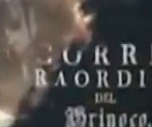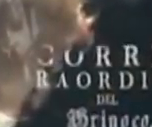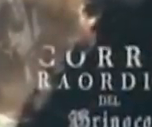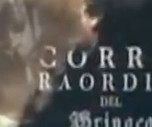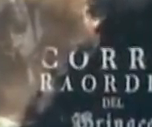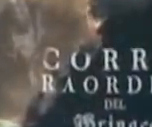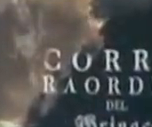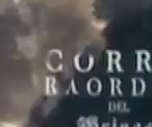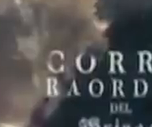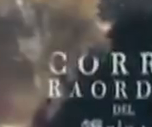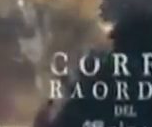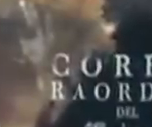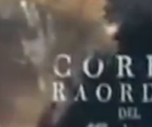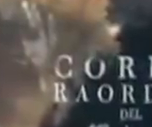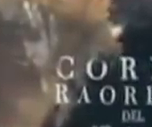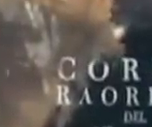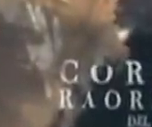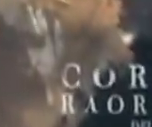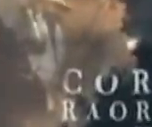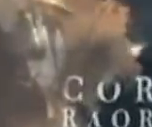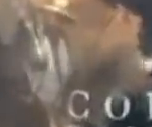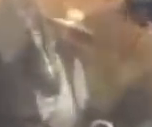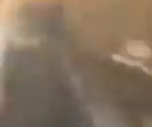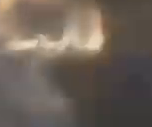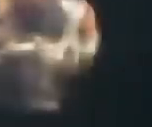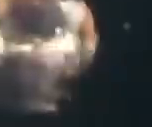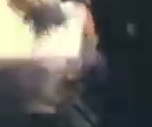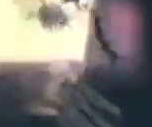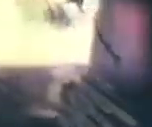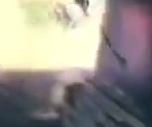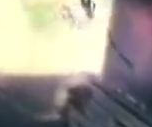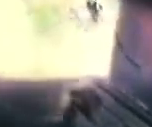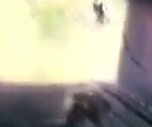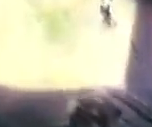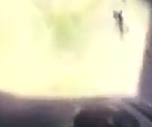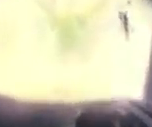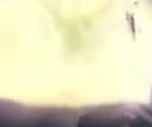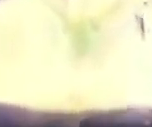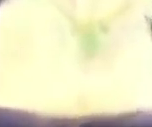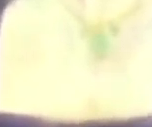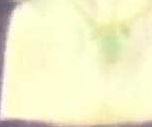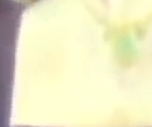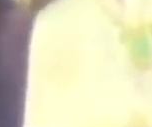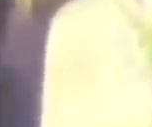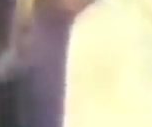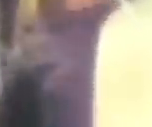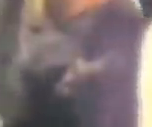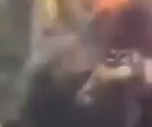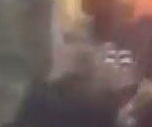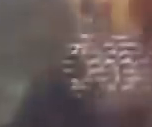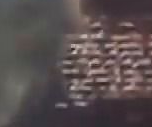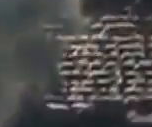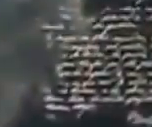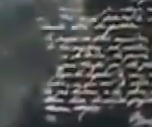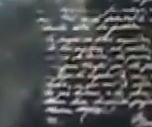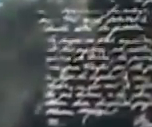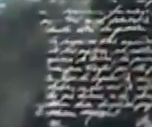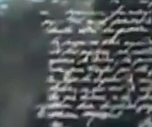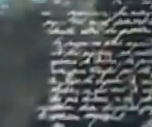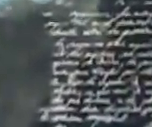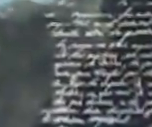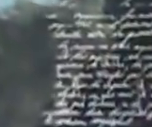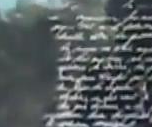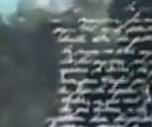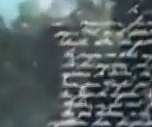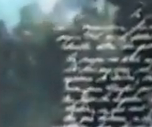e imperecedero nuestros héroes y heroínas comandados por el libertador Simón Bolívar lo dieron todo por nuestra